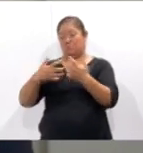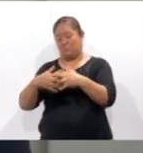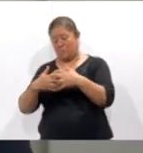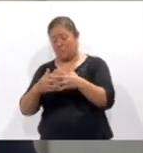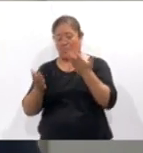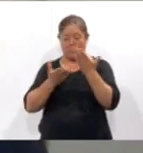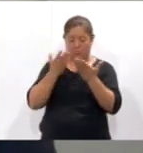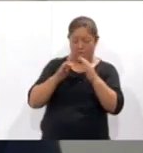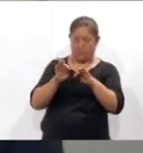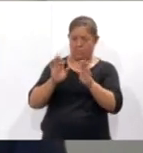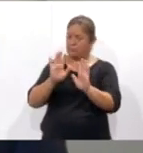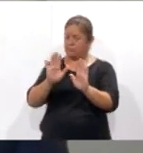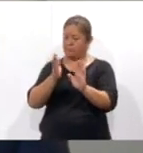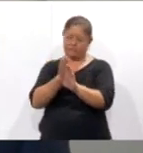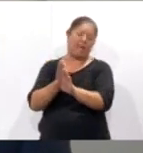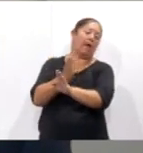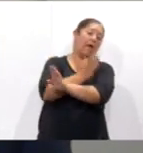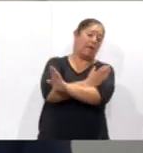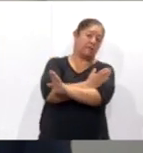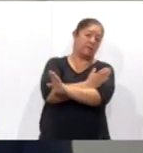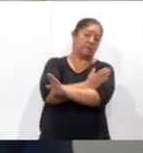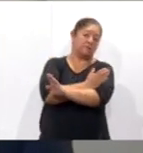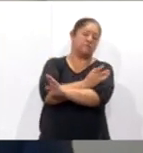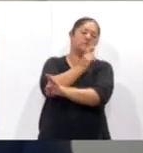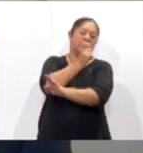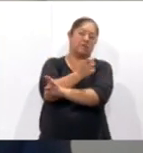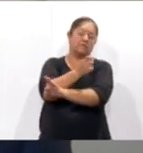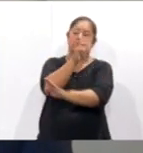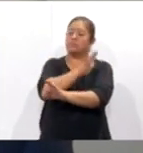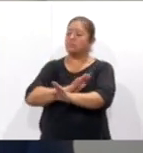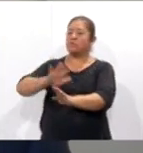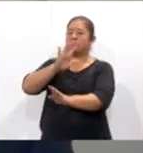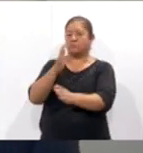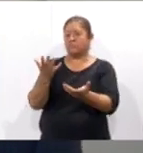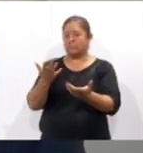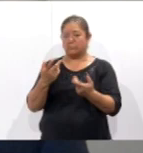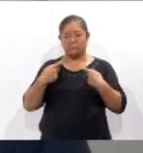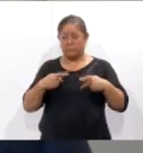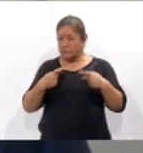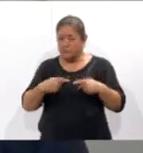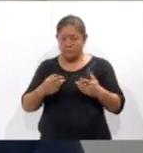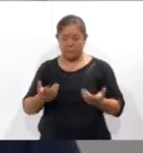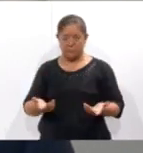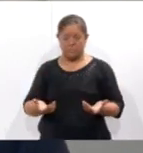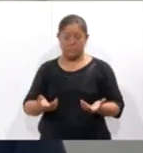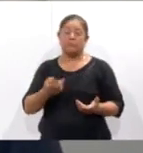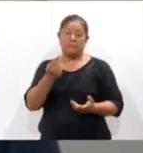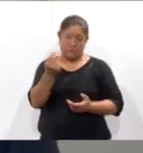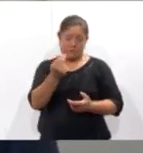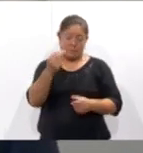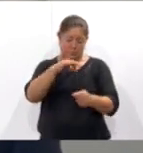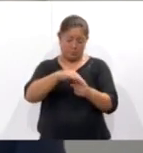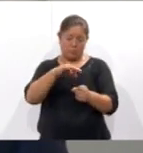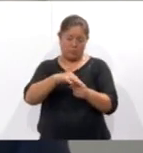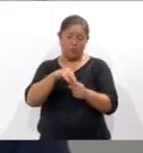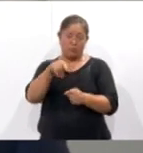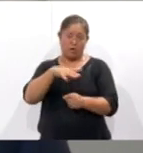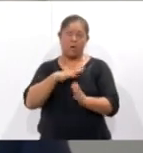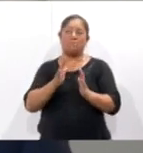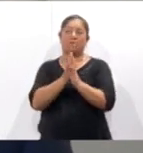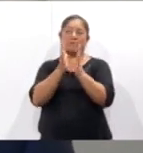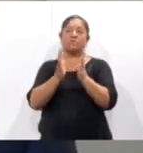ciudadanos, pues nos corresponde a ejercer el voto y que haya una buena participación a través de escuchar a los